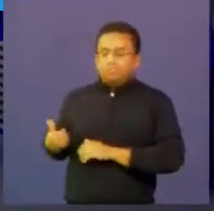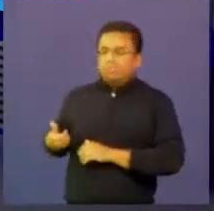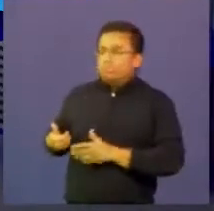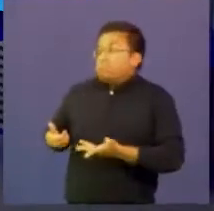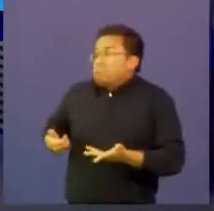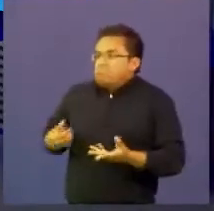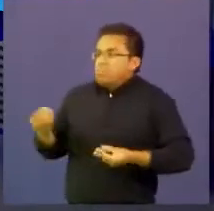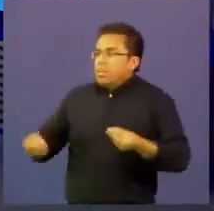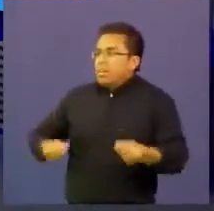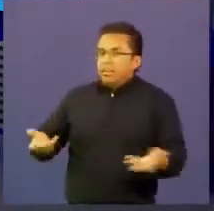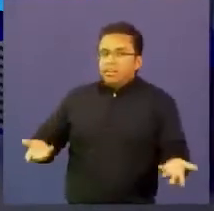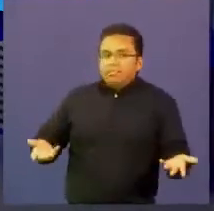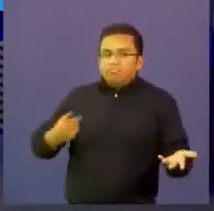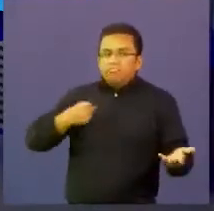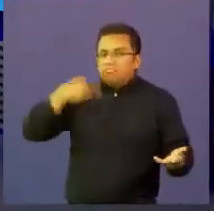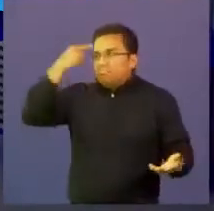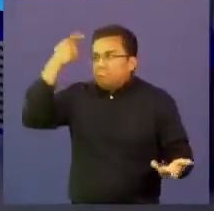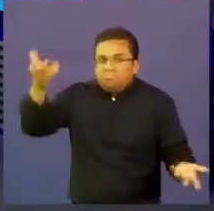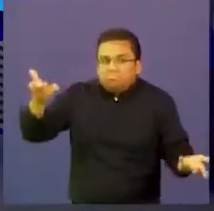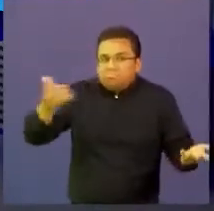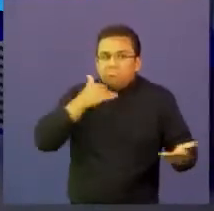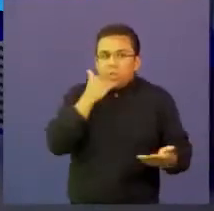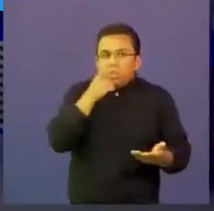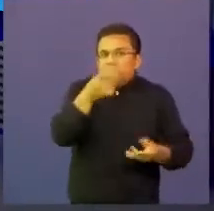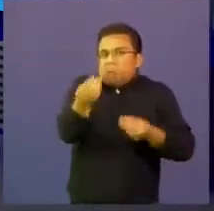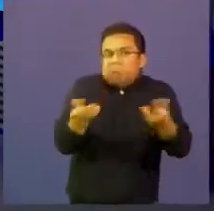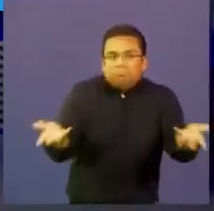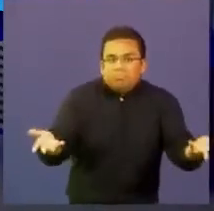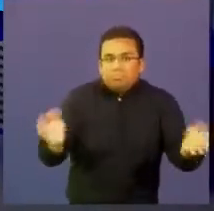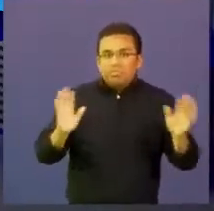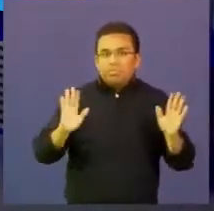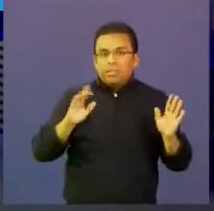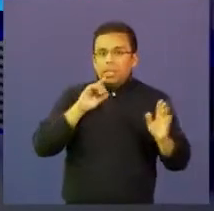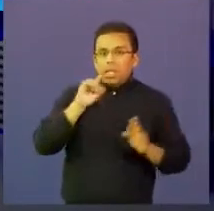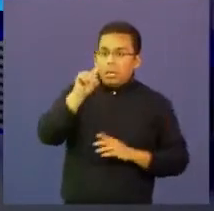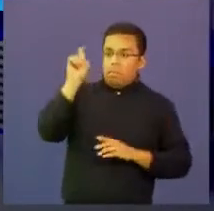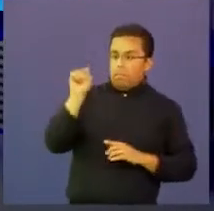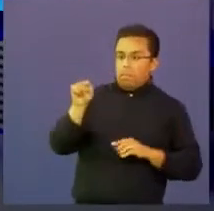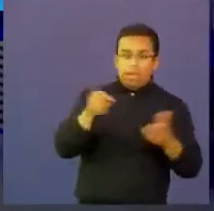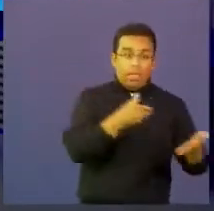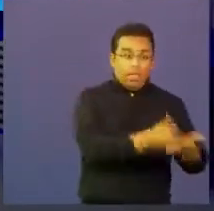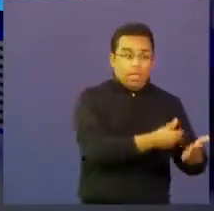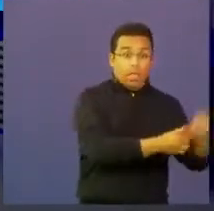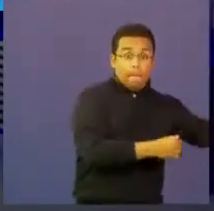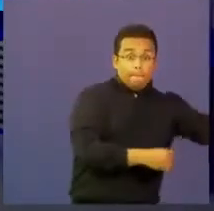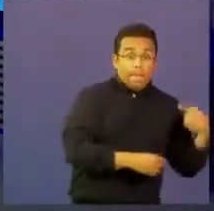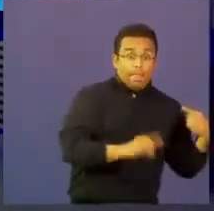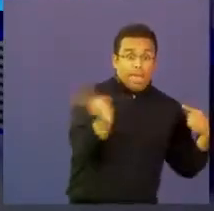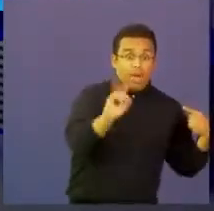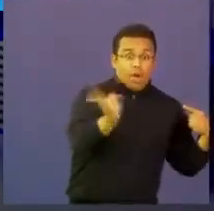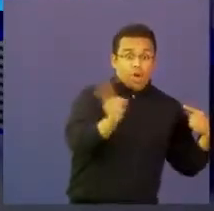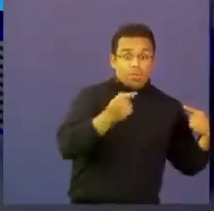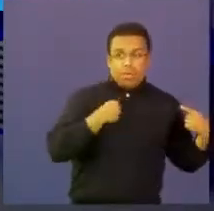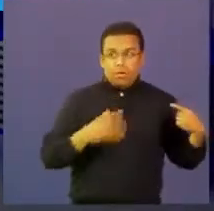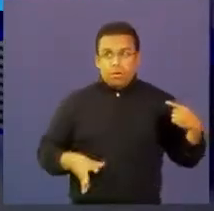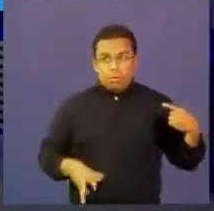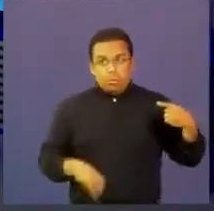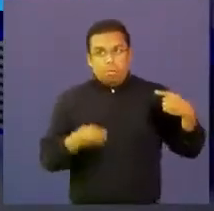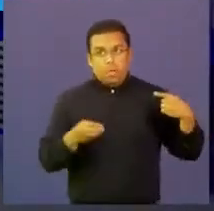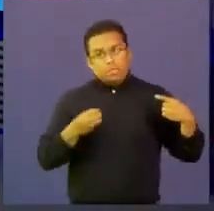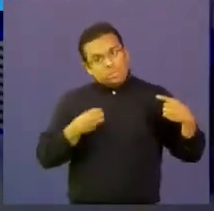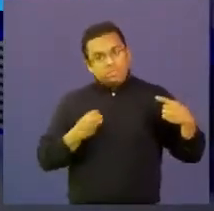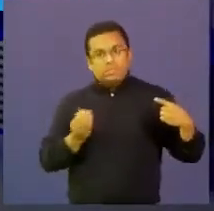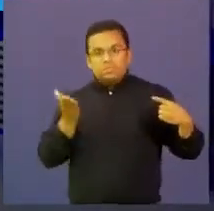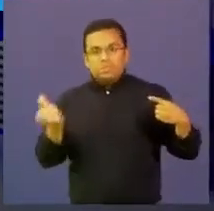No sé, ¿cuál es la actividad que nosotros propondríamos? Sé que no es una pregunta del libreto pero es interesante hacerla. ¿Cuál es la,